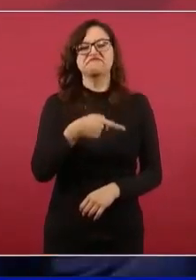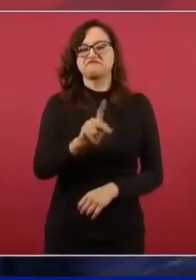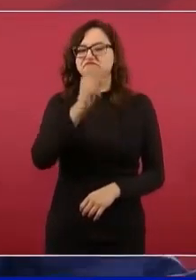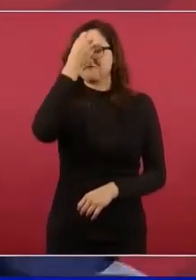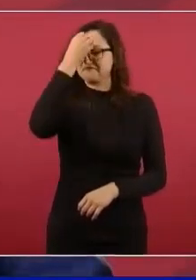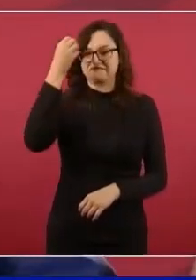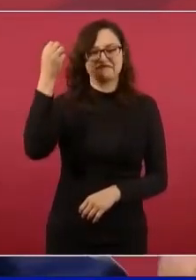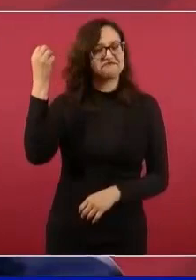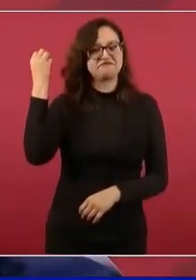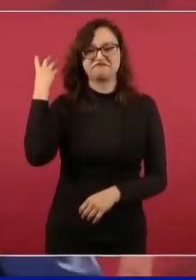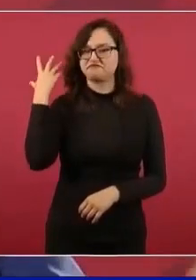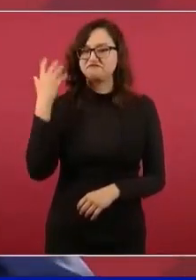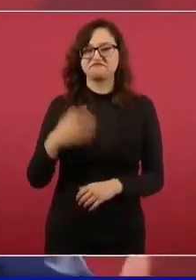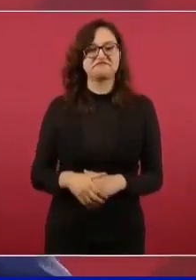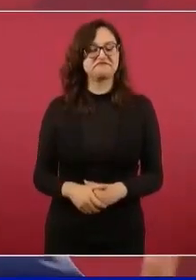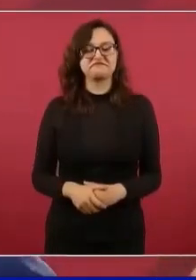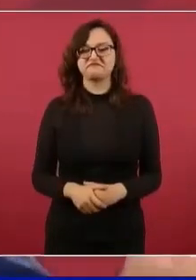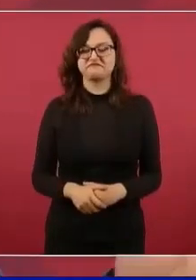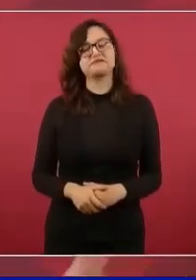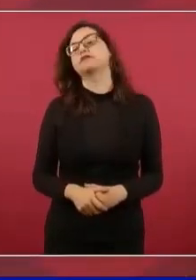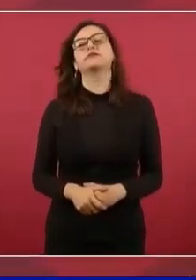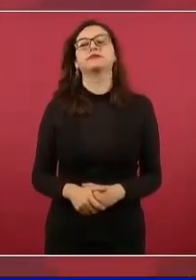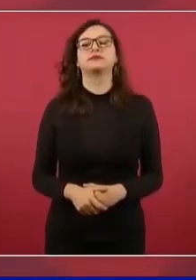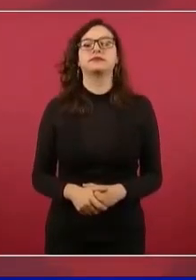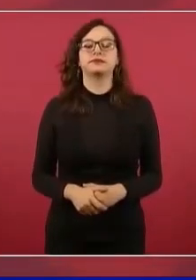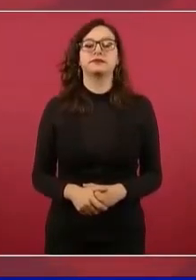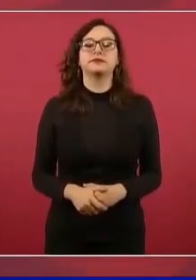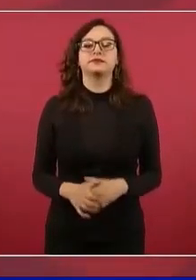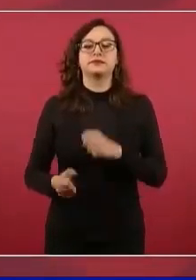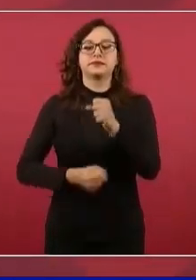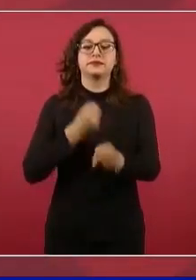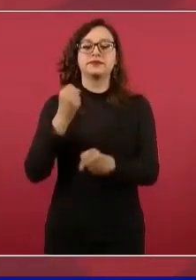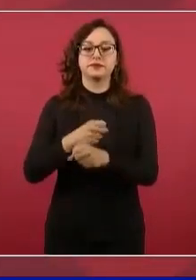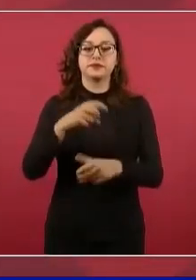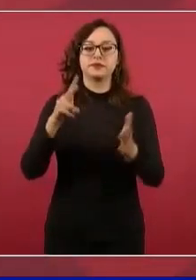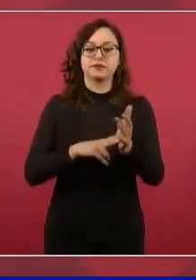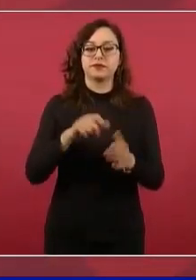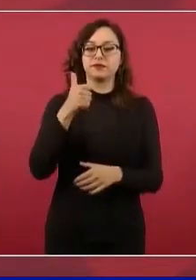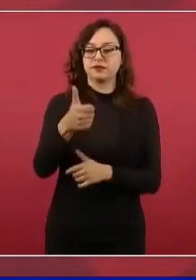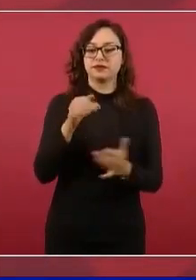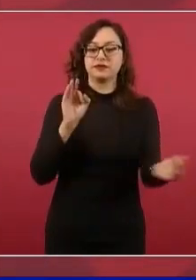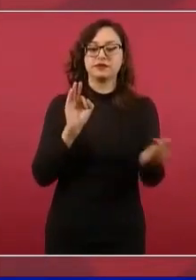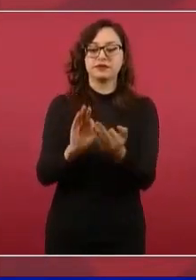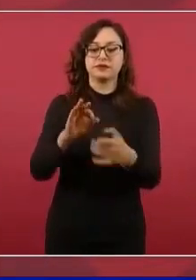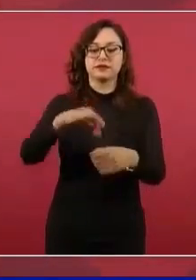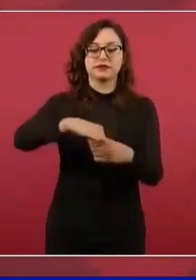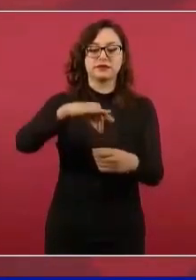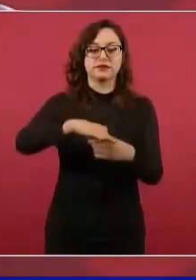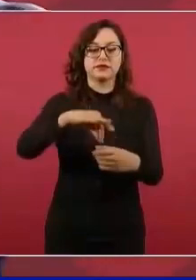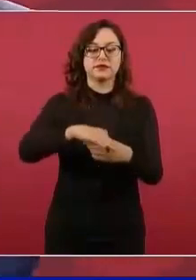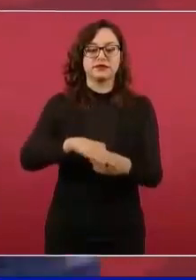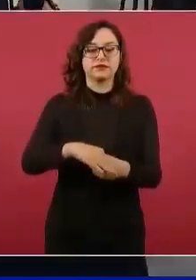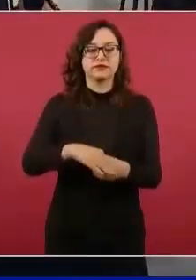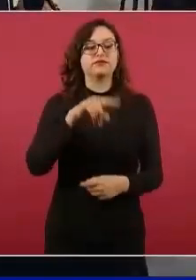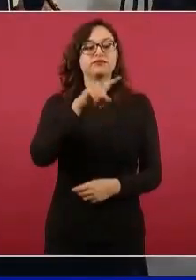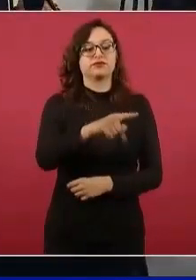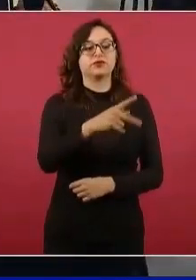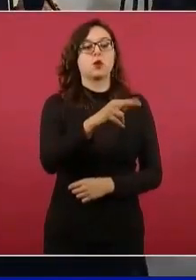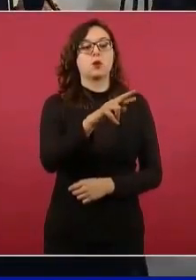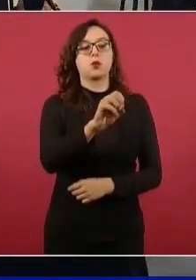Estábamos en vísperas de la elección del 2006 y una portada,